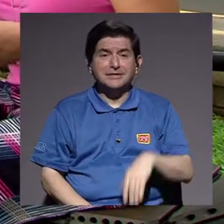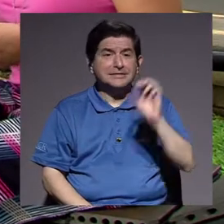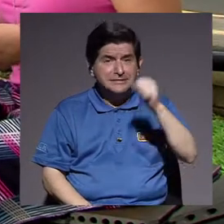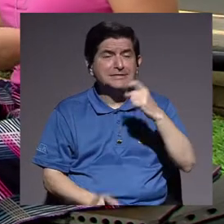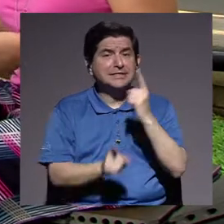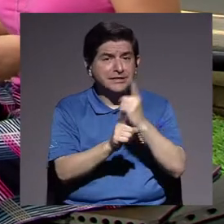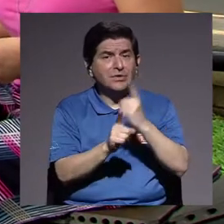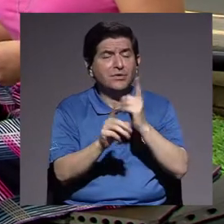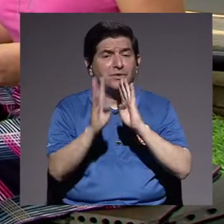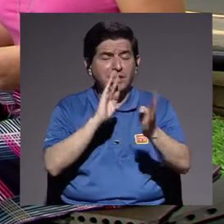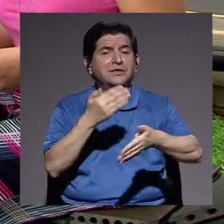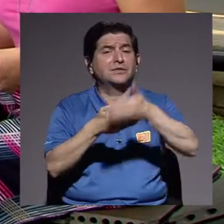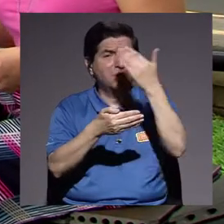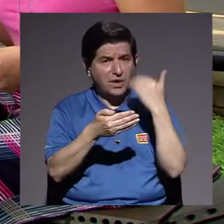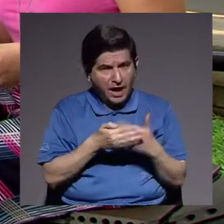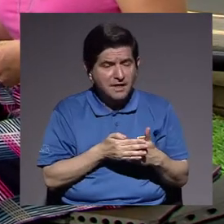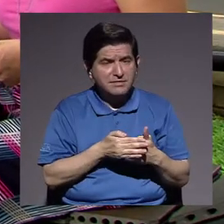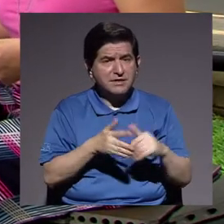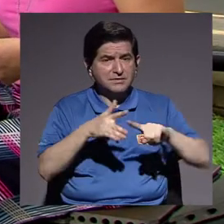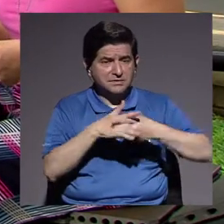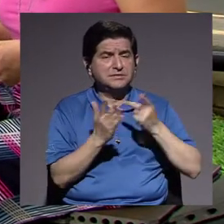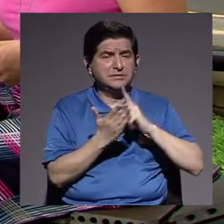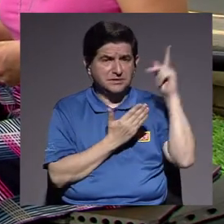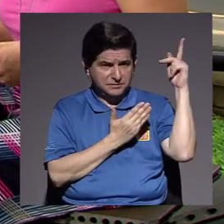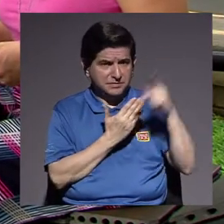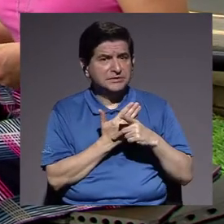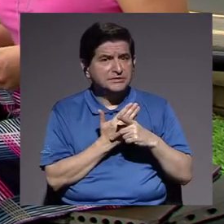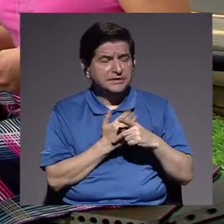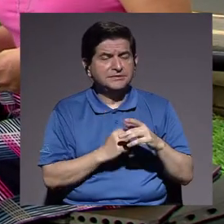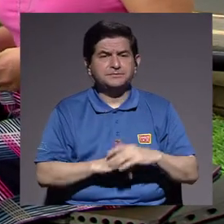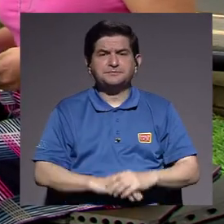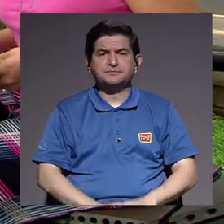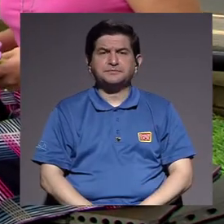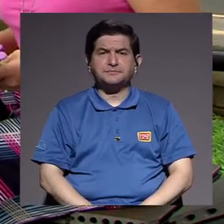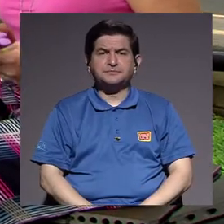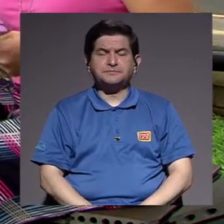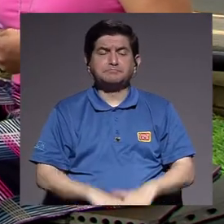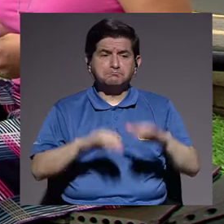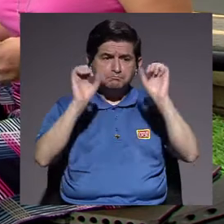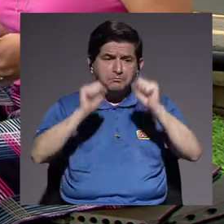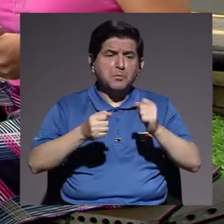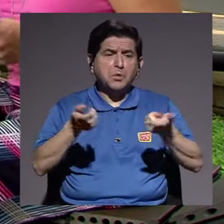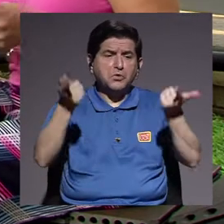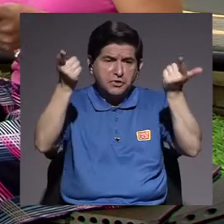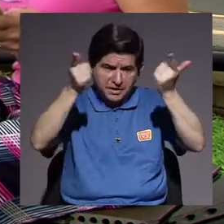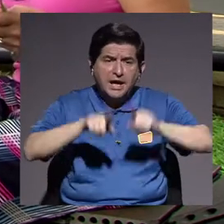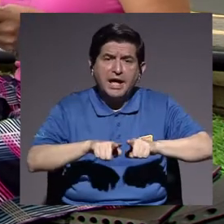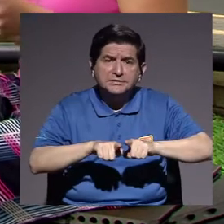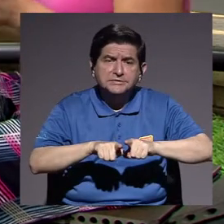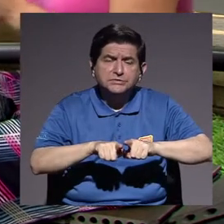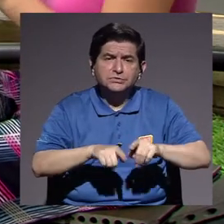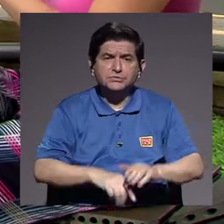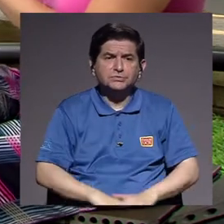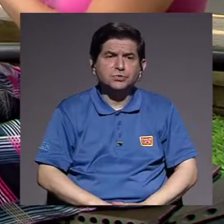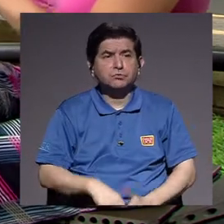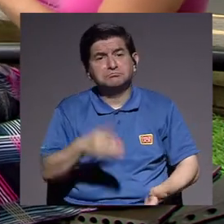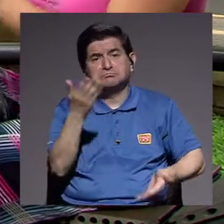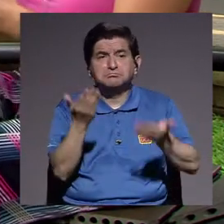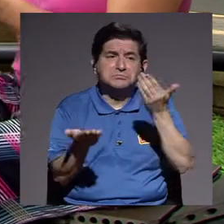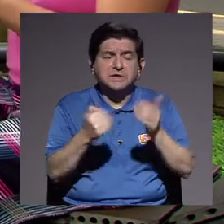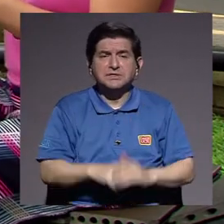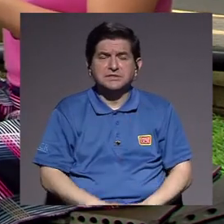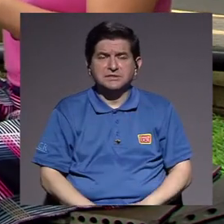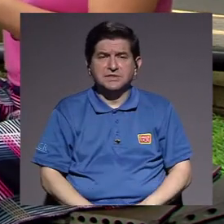hablábamos antes de empezar esta entrevista, que se podría dar el caso, o sea, a ver, que podría ser nada más un